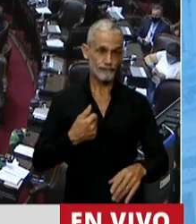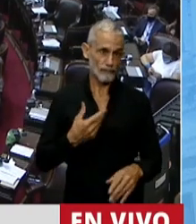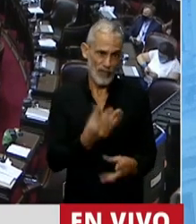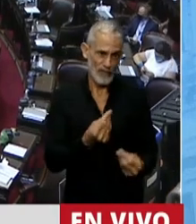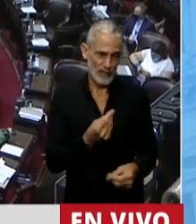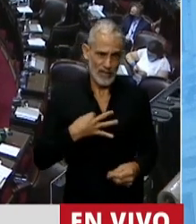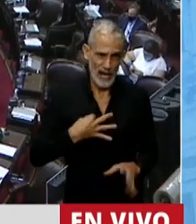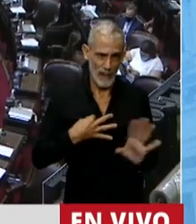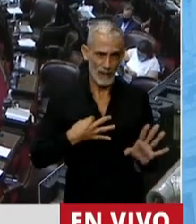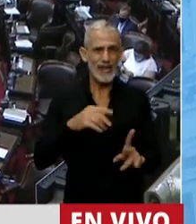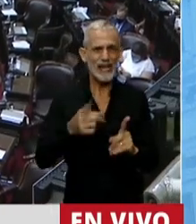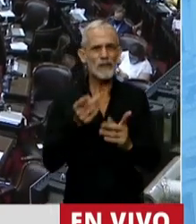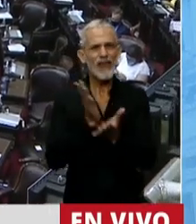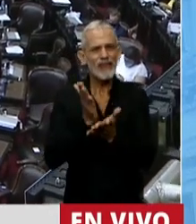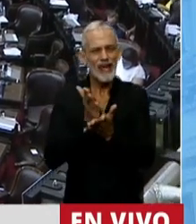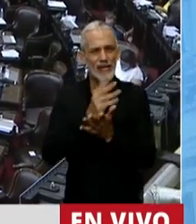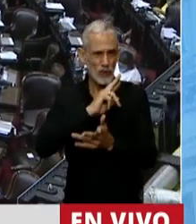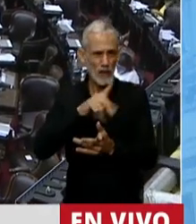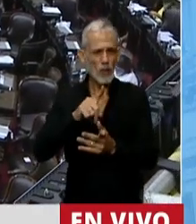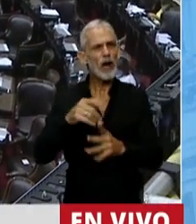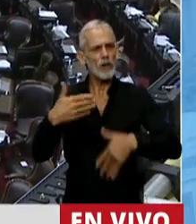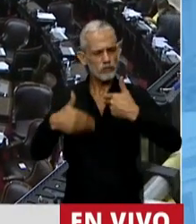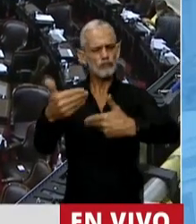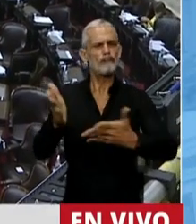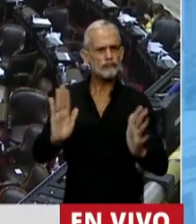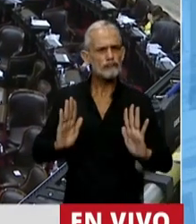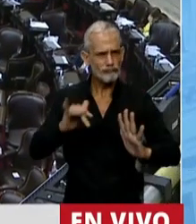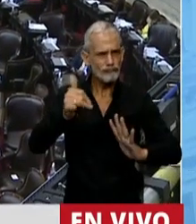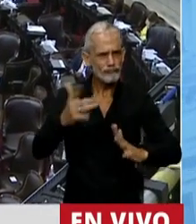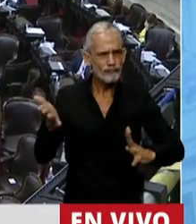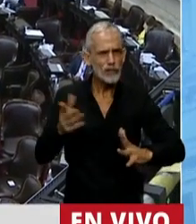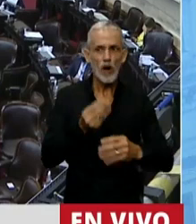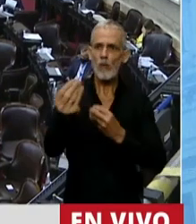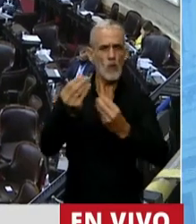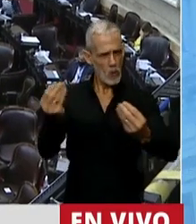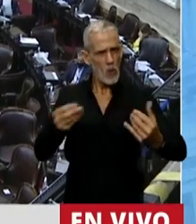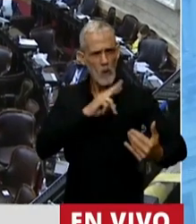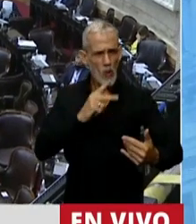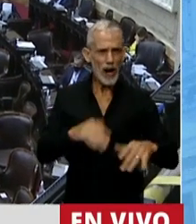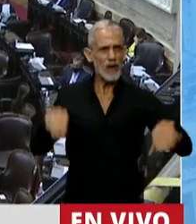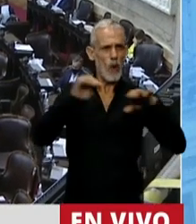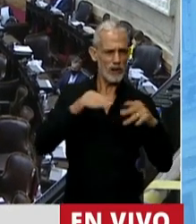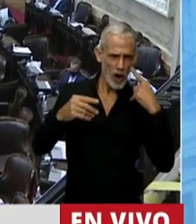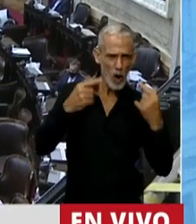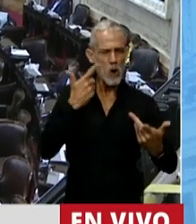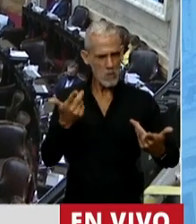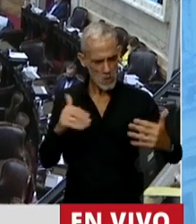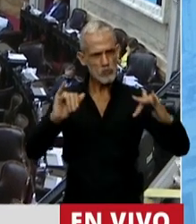misma y también el derecho de las mujeres a desarrollarse, a crecer, a ocupar espacios en igualdad de condiciones.